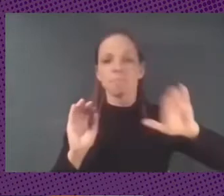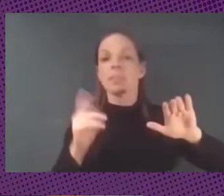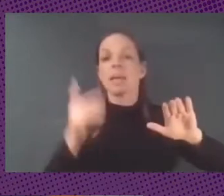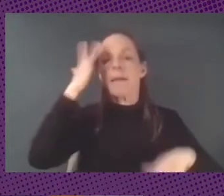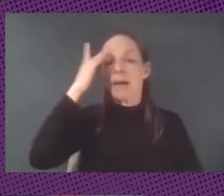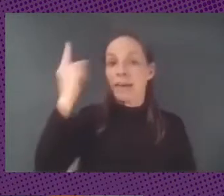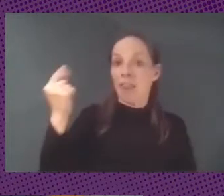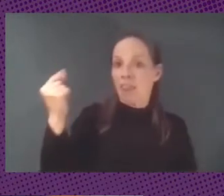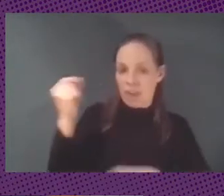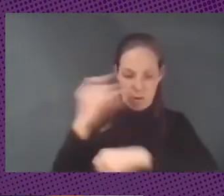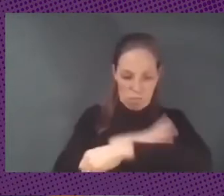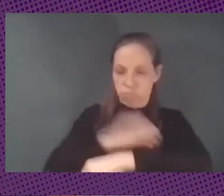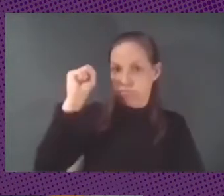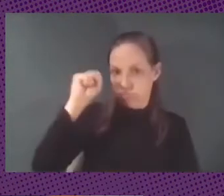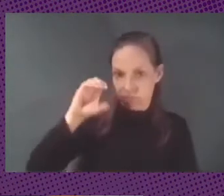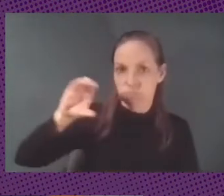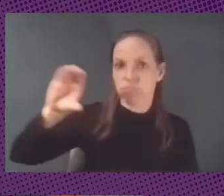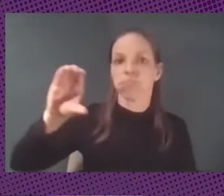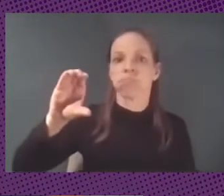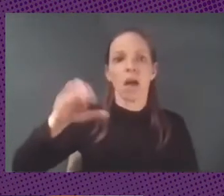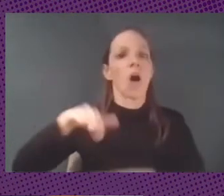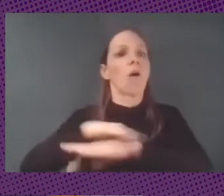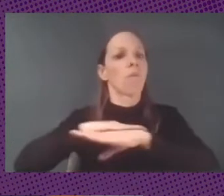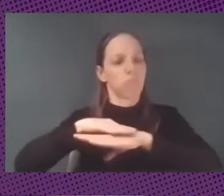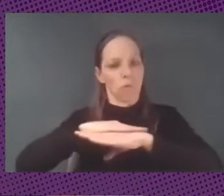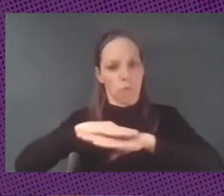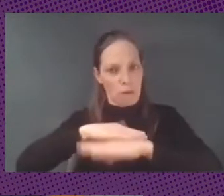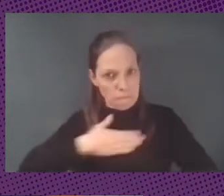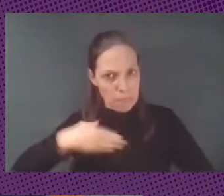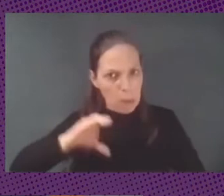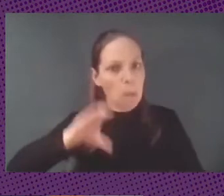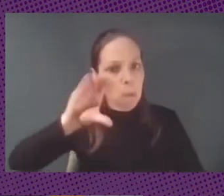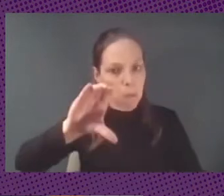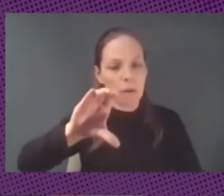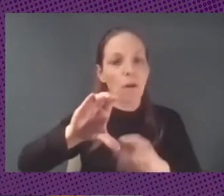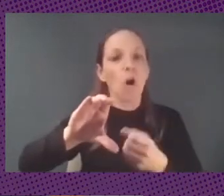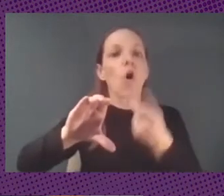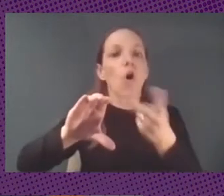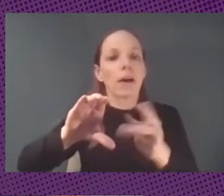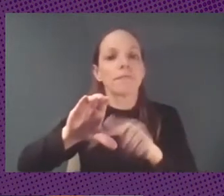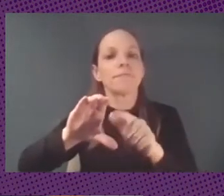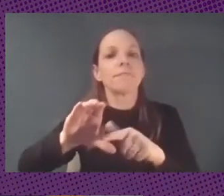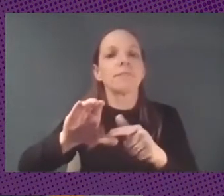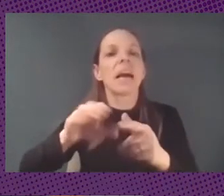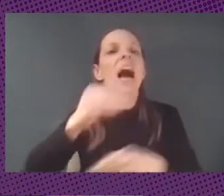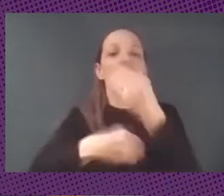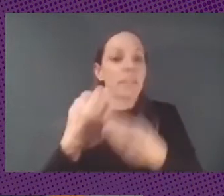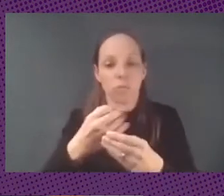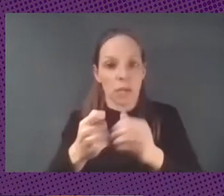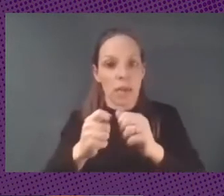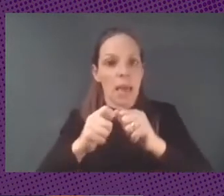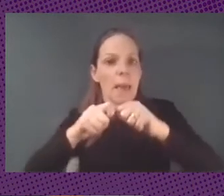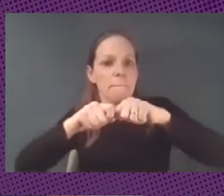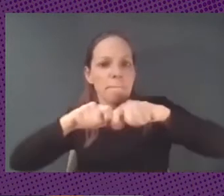supongamos que tenemos esa voluntad política ¿qué empezamos? empezamos creando una meta plataforma que sea